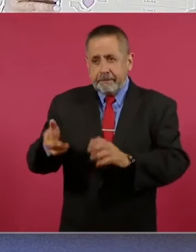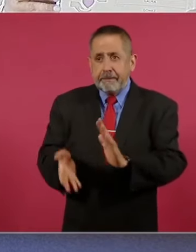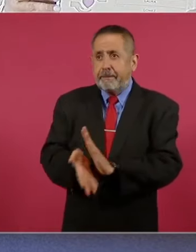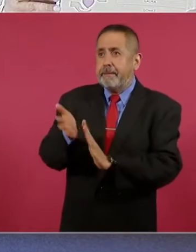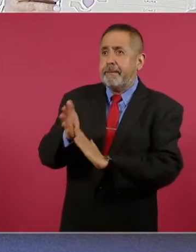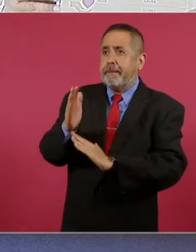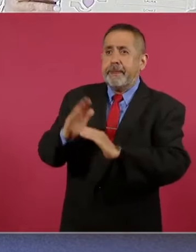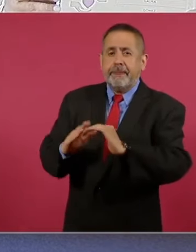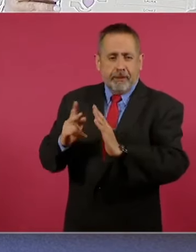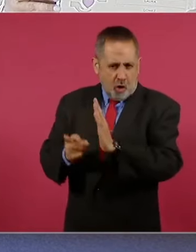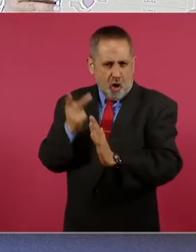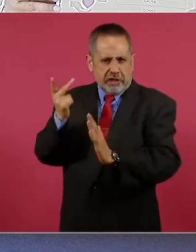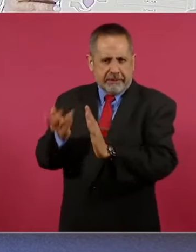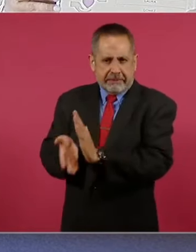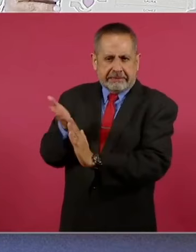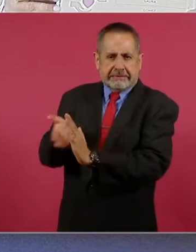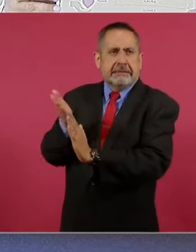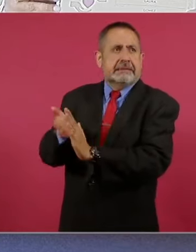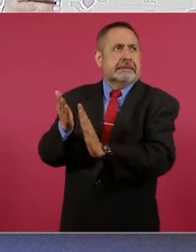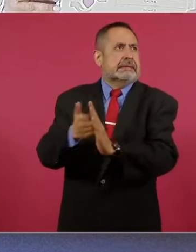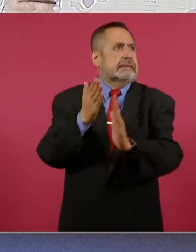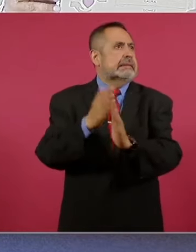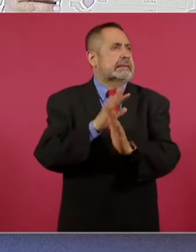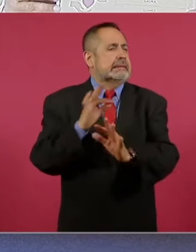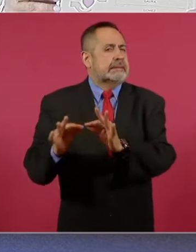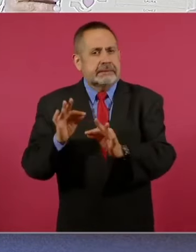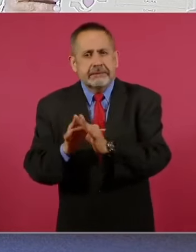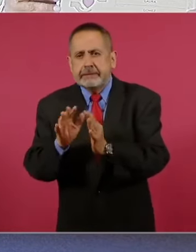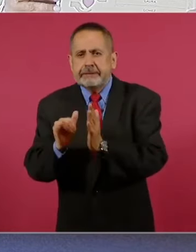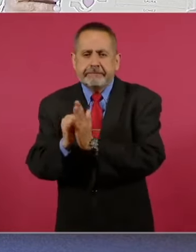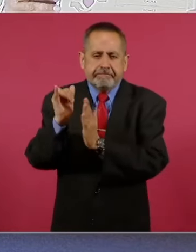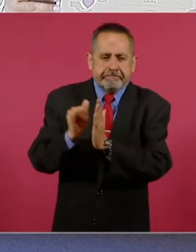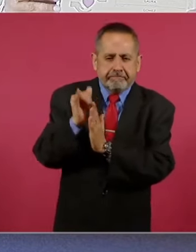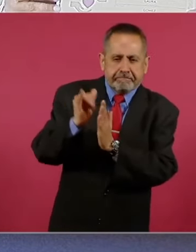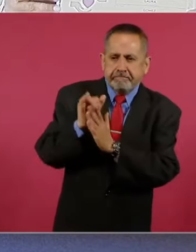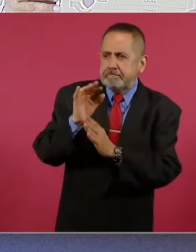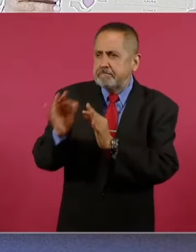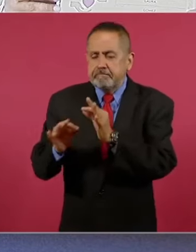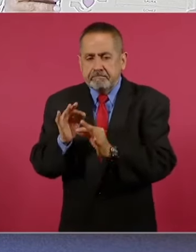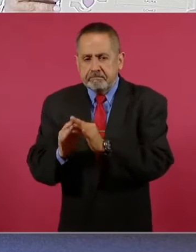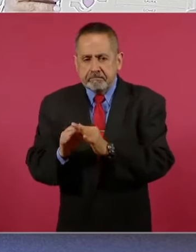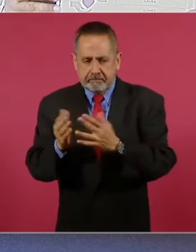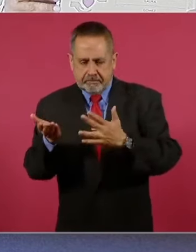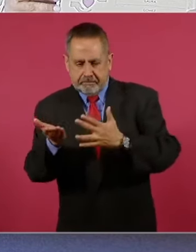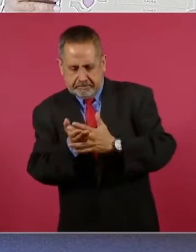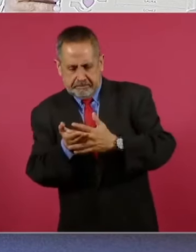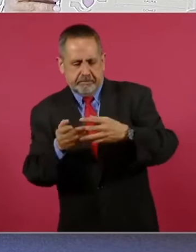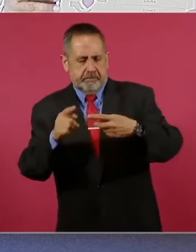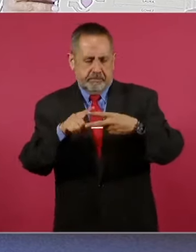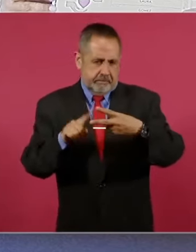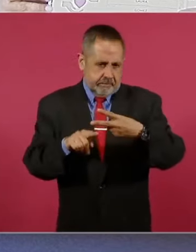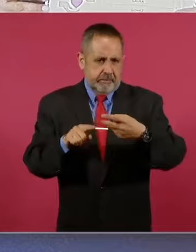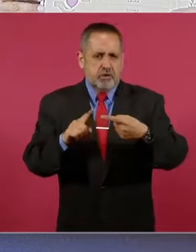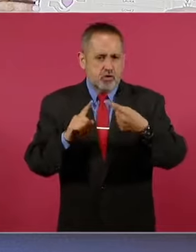en dos partes. La primera etapa